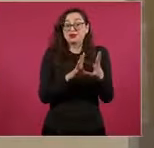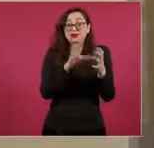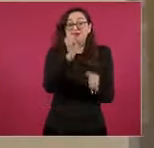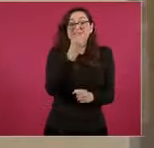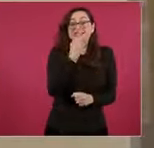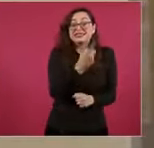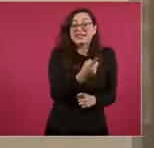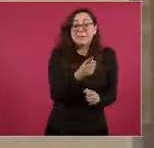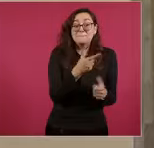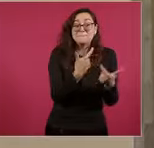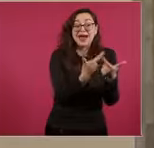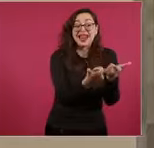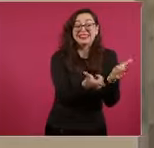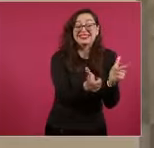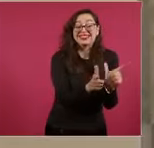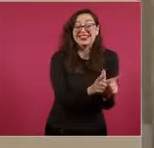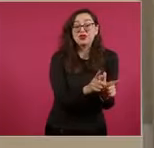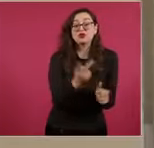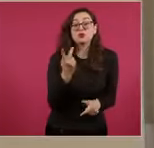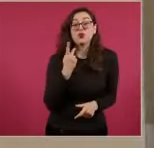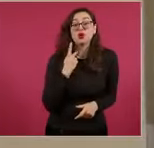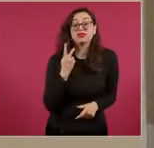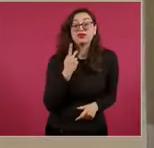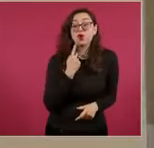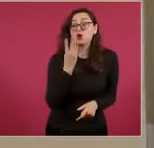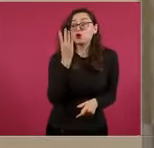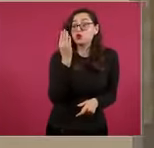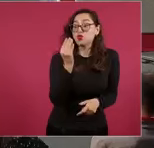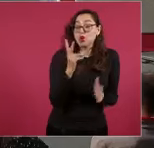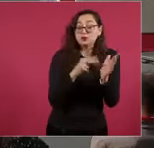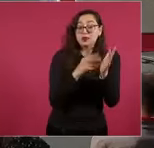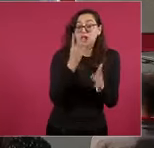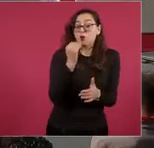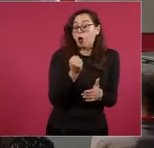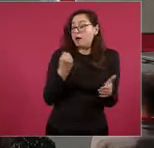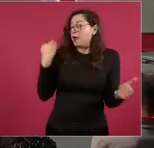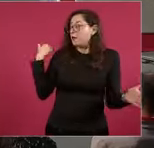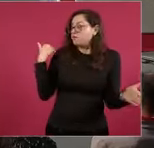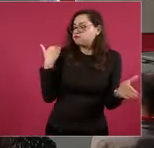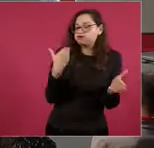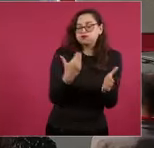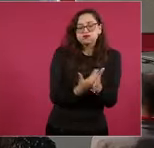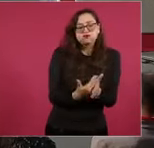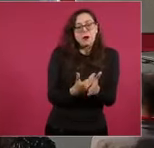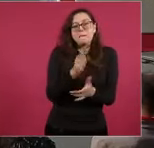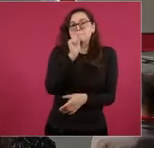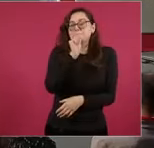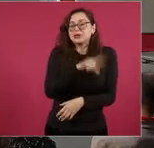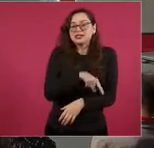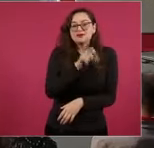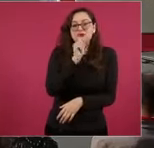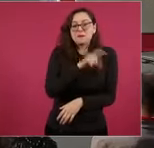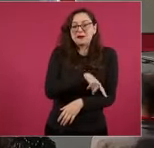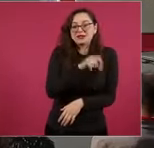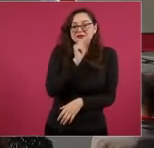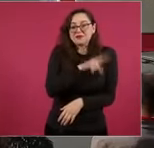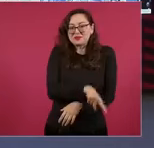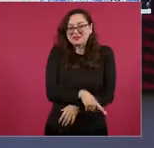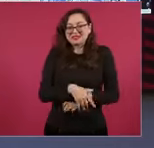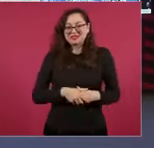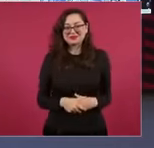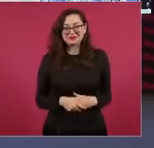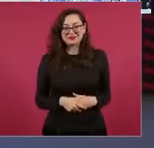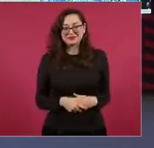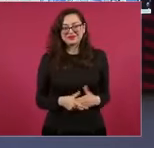políticos y desde 2009 siempre se han distribuido igual. Esta es la